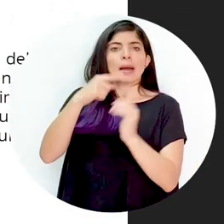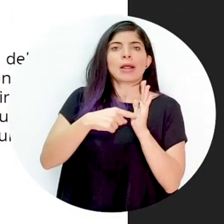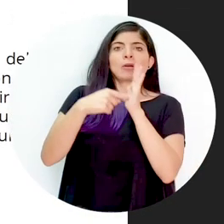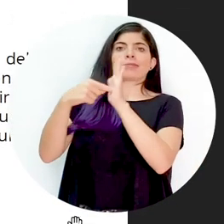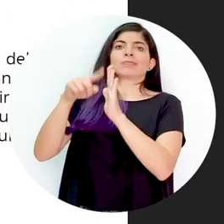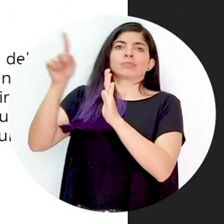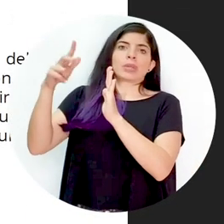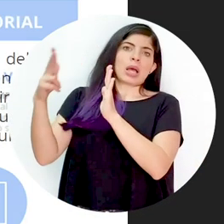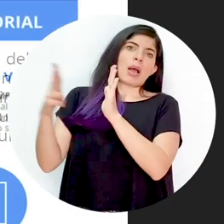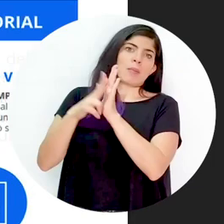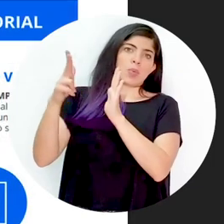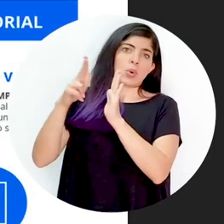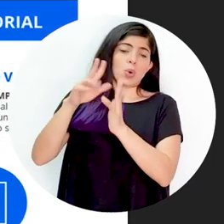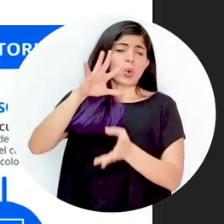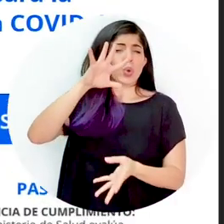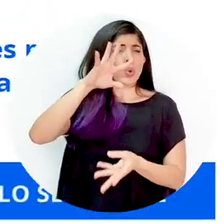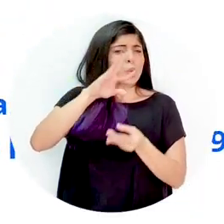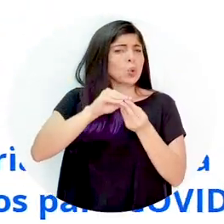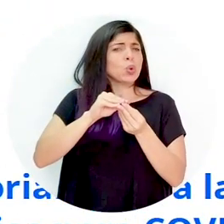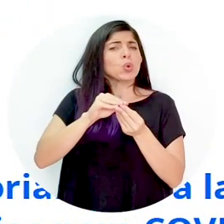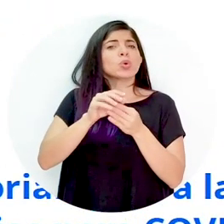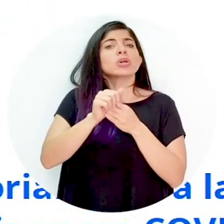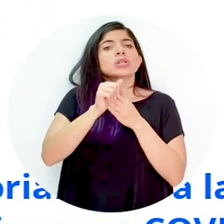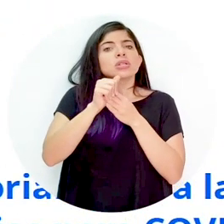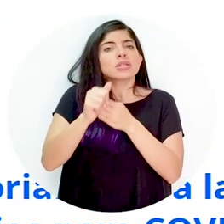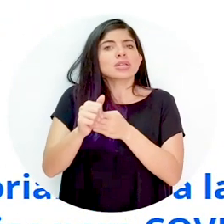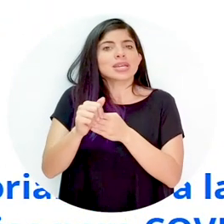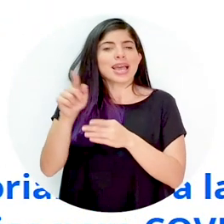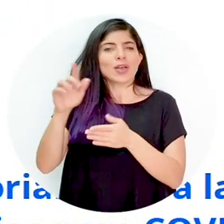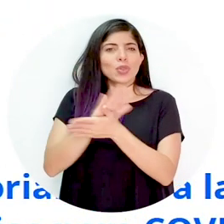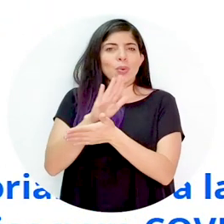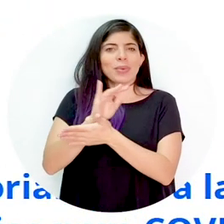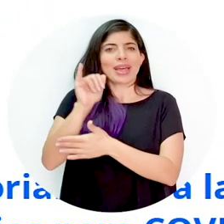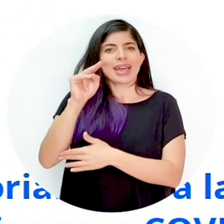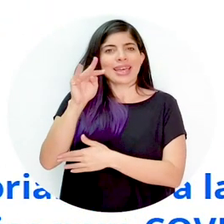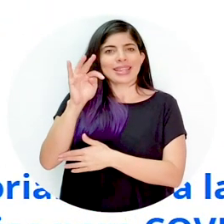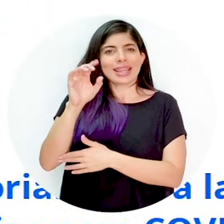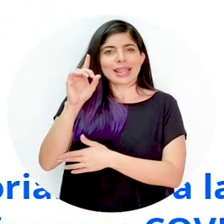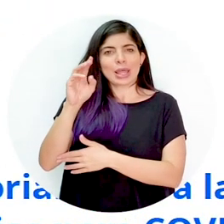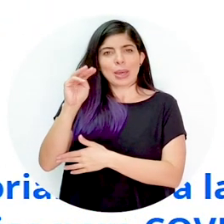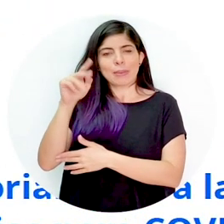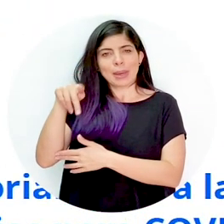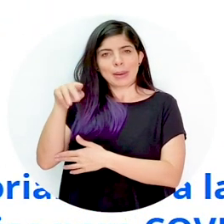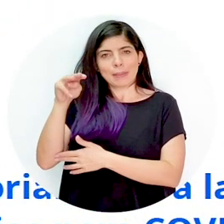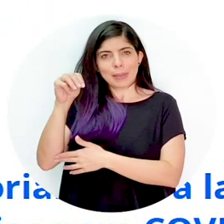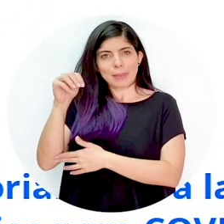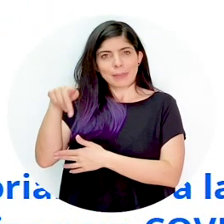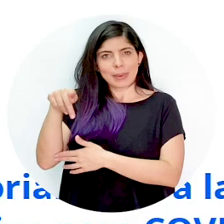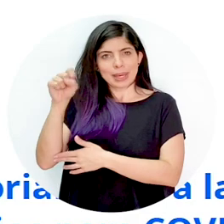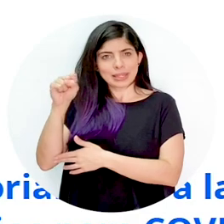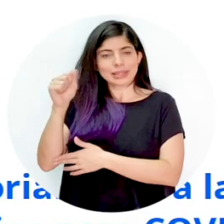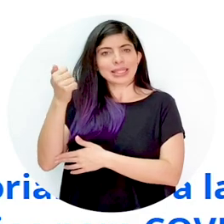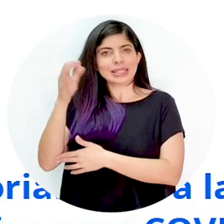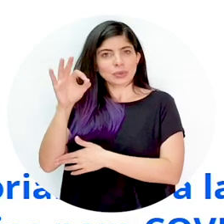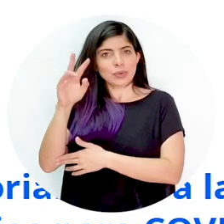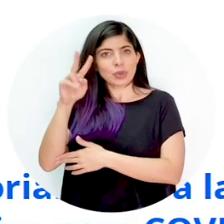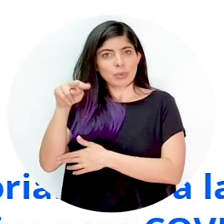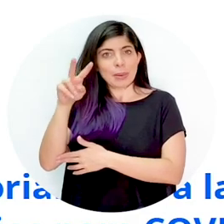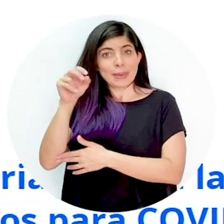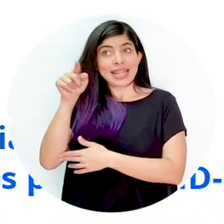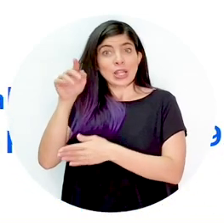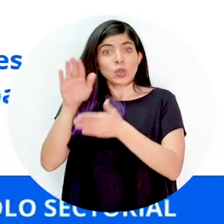para posterior aprobación, todo bajo la guía del documento INTE DN MPS 19